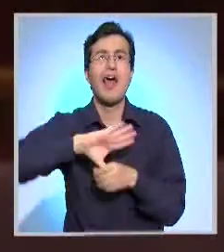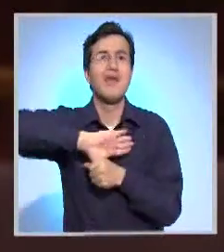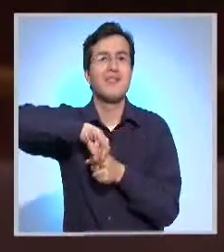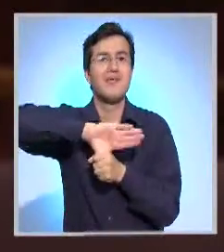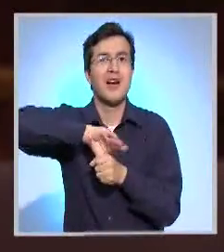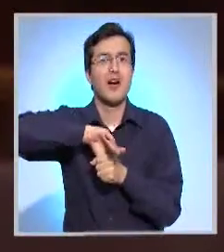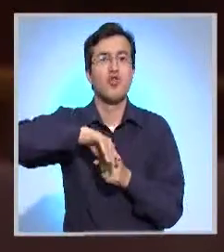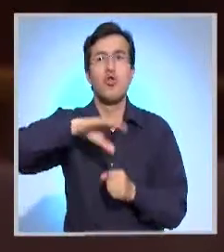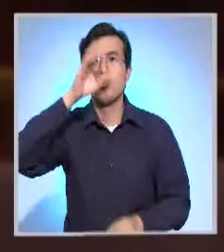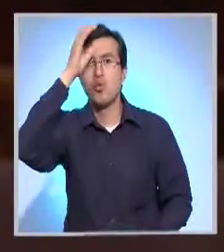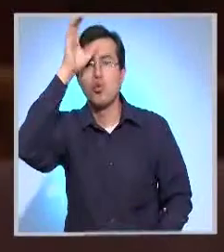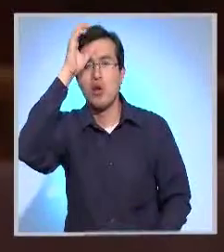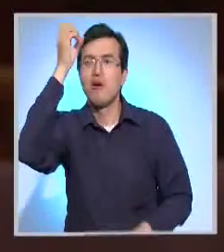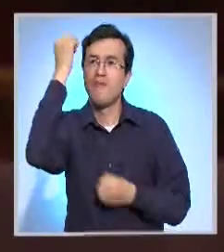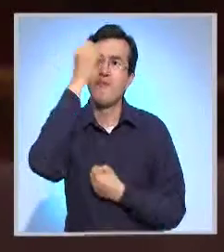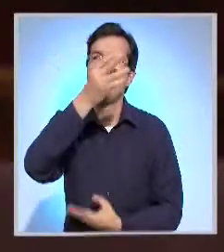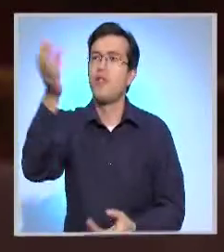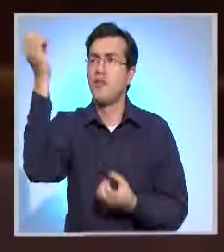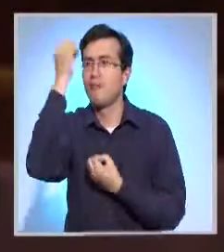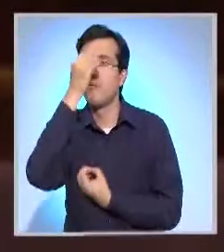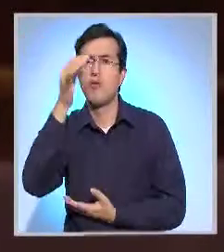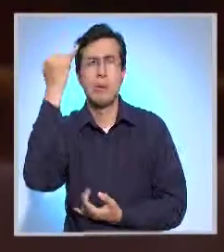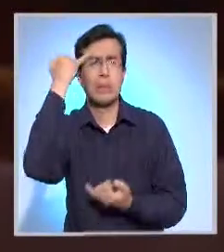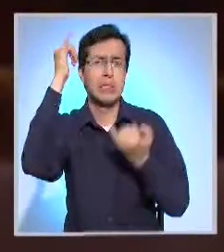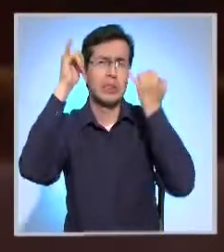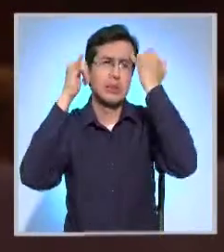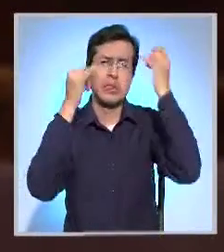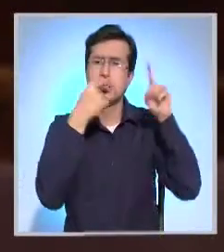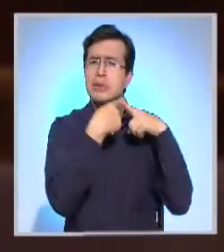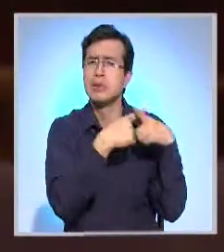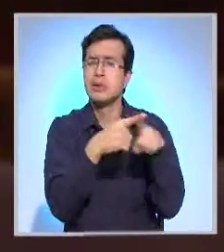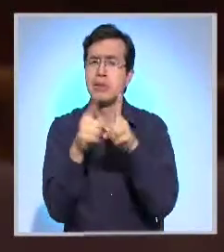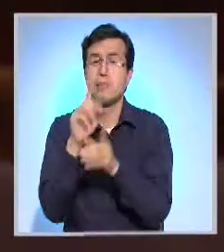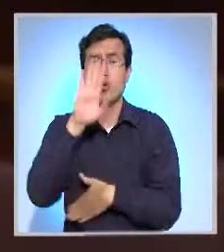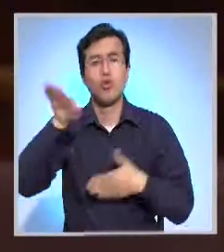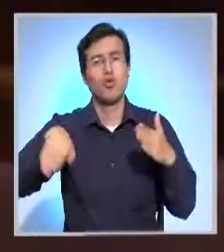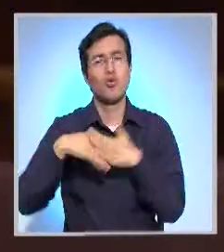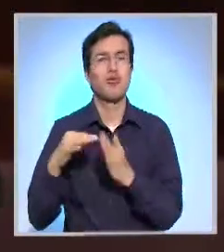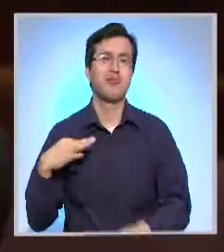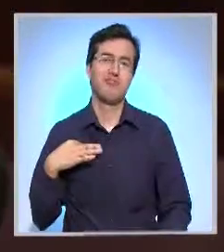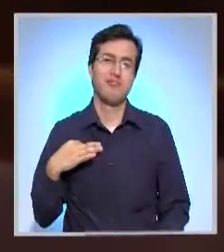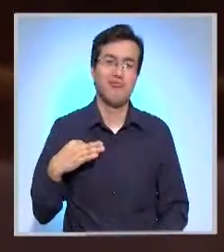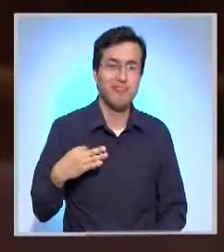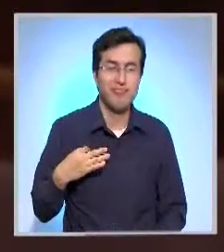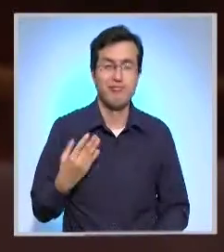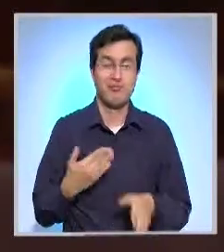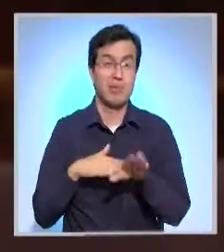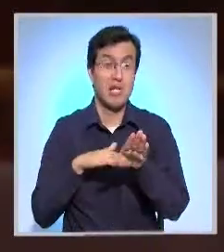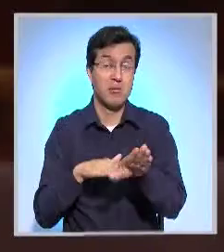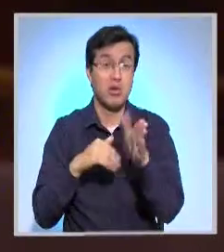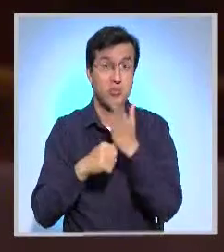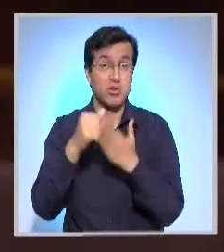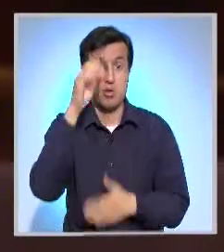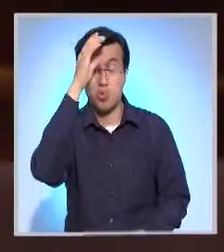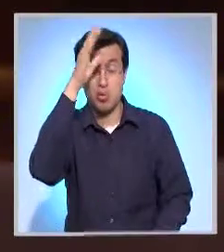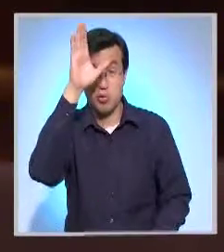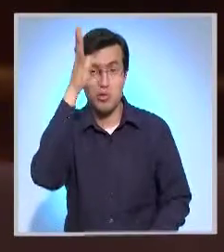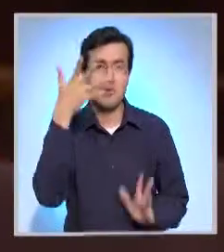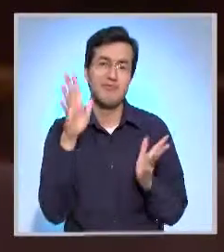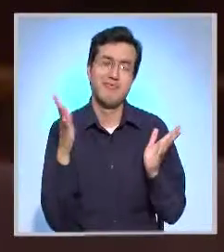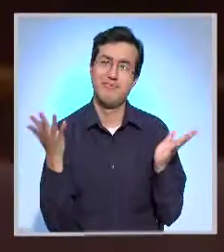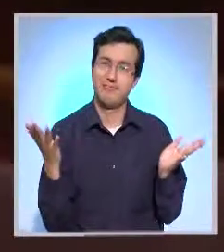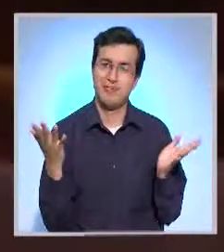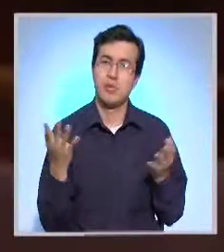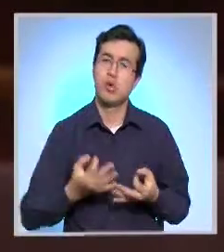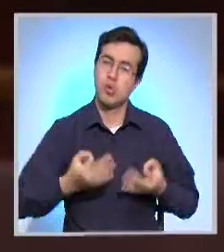del Ecuador. Han habido múltiples iniciativas pero todas se realizan de manera voluntaria sin el respaldo del Ministerio de Cultura y Patrimonio.